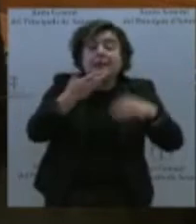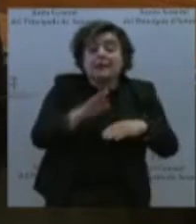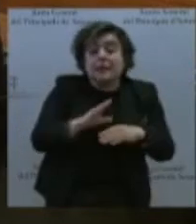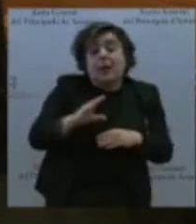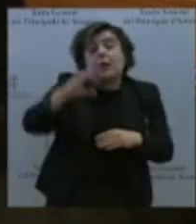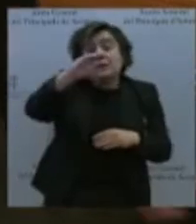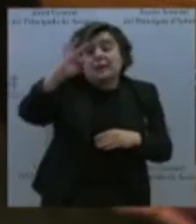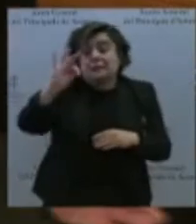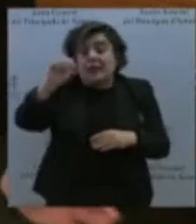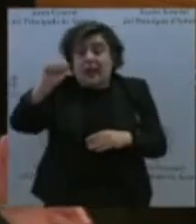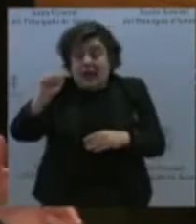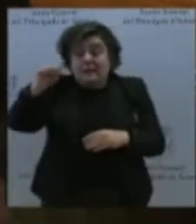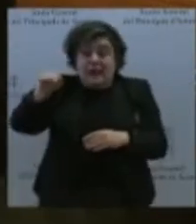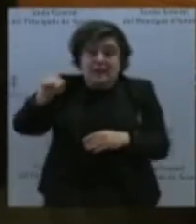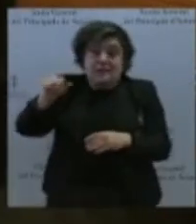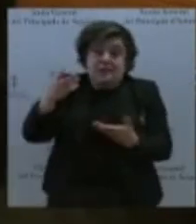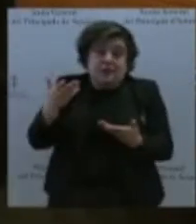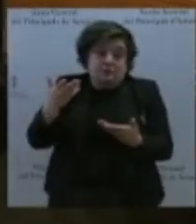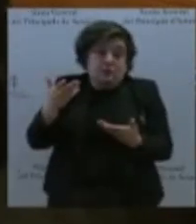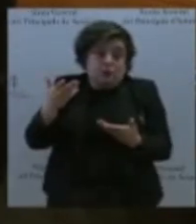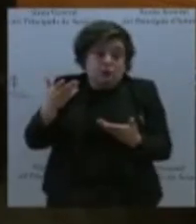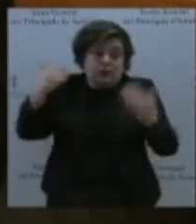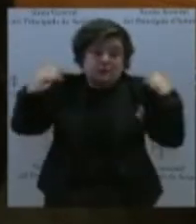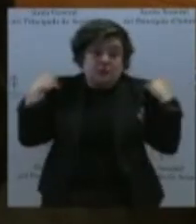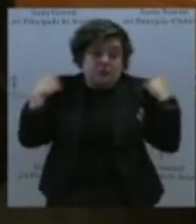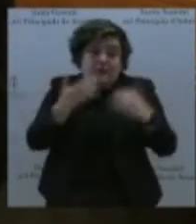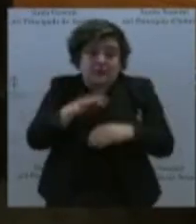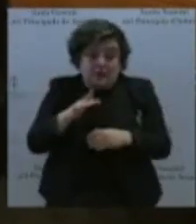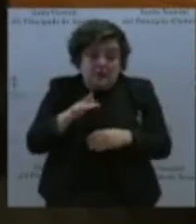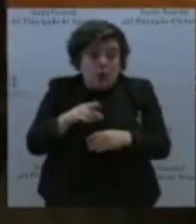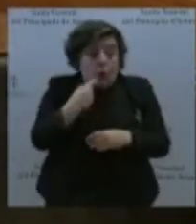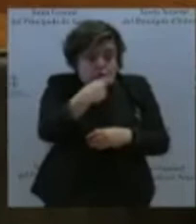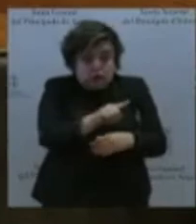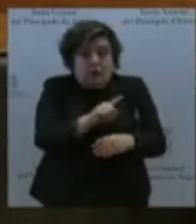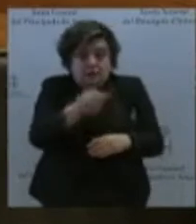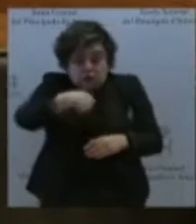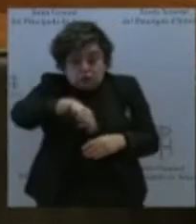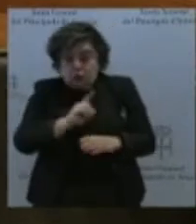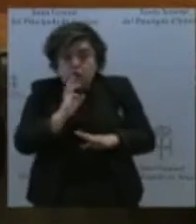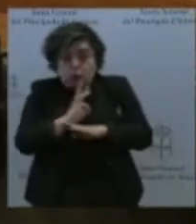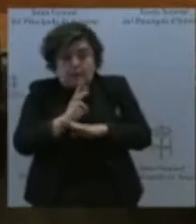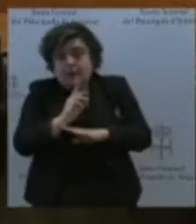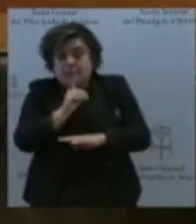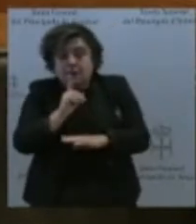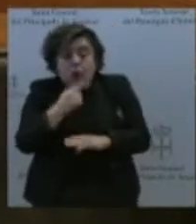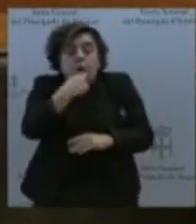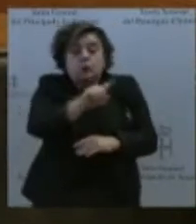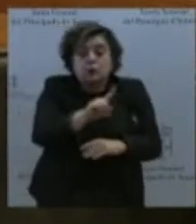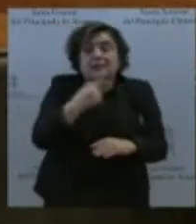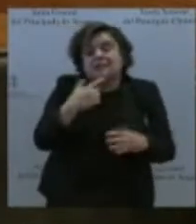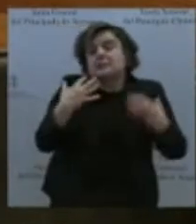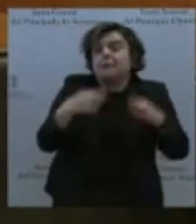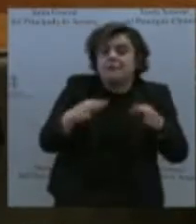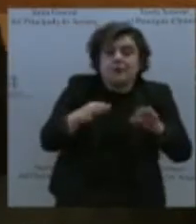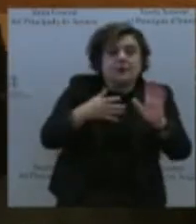Ustedes. Este grupo parlamentario no, lo tienen ustedes. Y esto es tan sencillo como defender los derechos de la ciudadanía de los